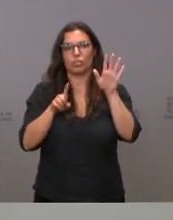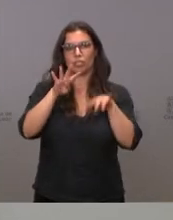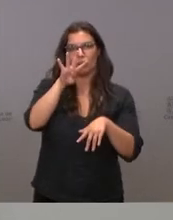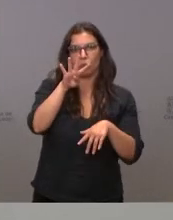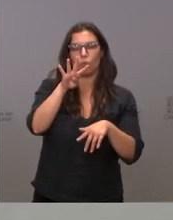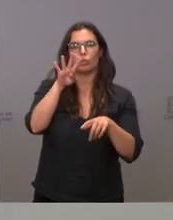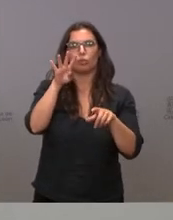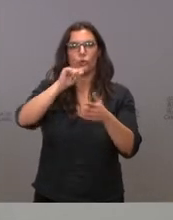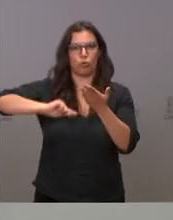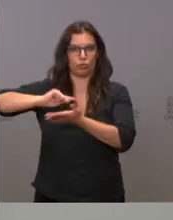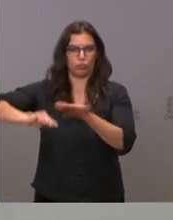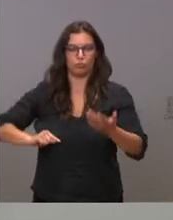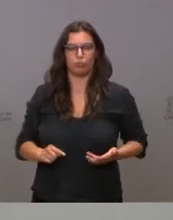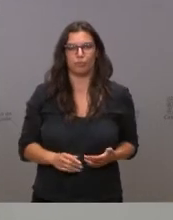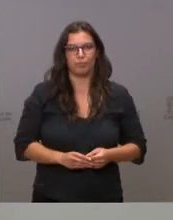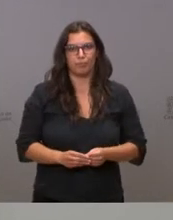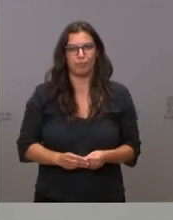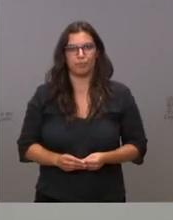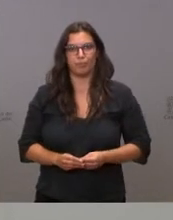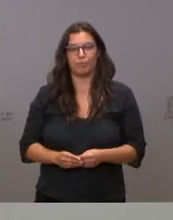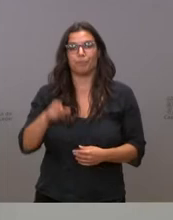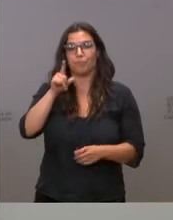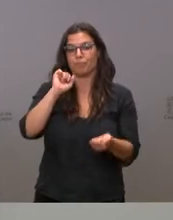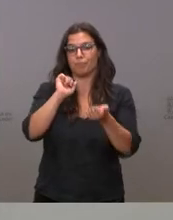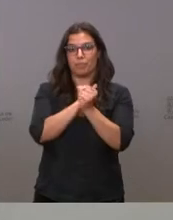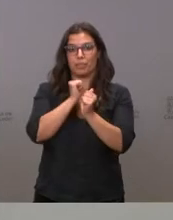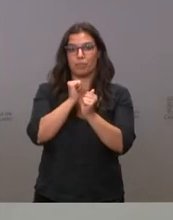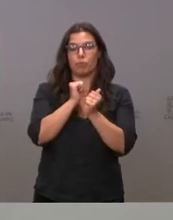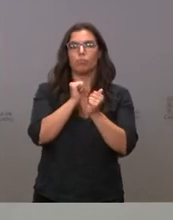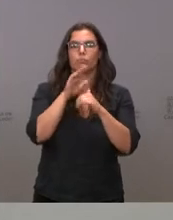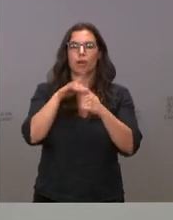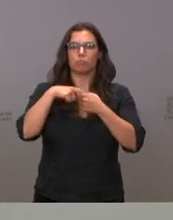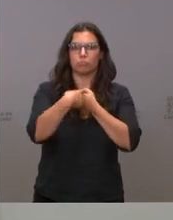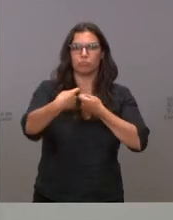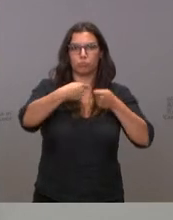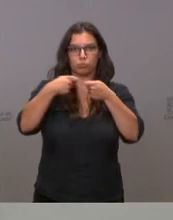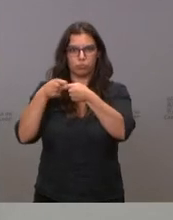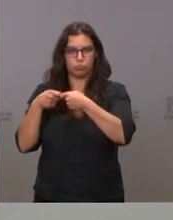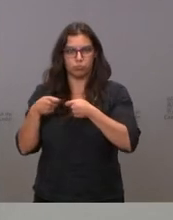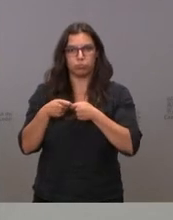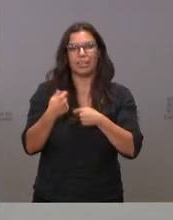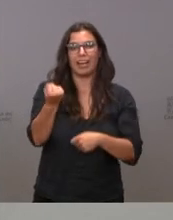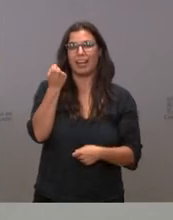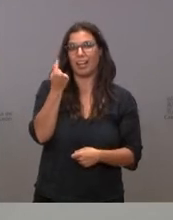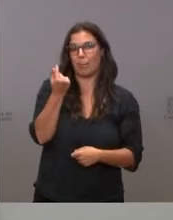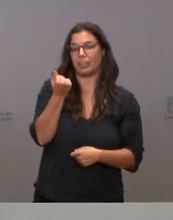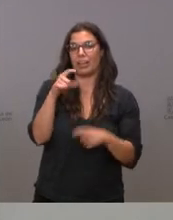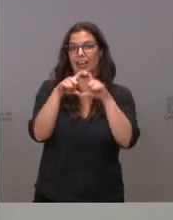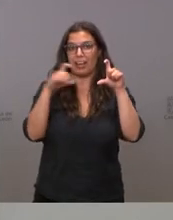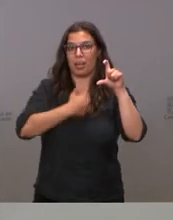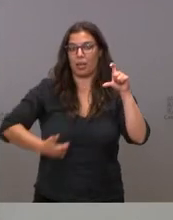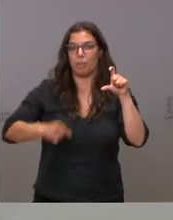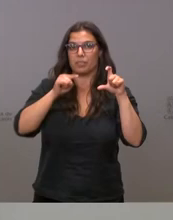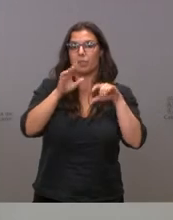empleos. Estos se destinan a préstamos participativos y aportaciones en el capital empresarial para financiar planes de